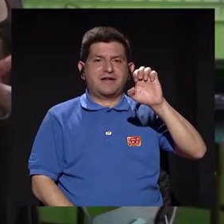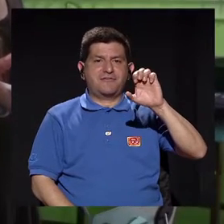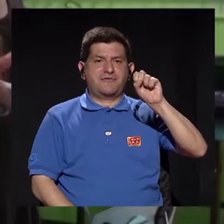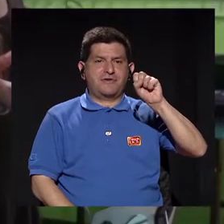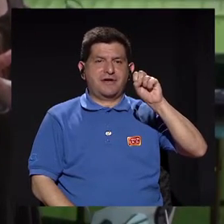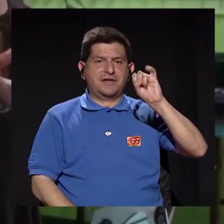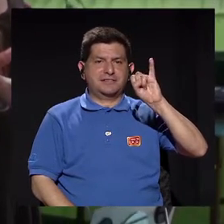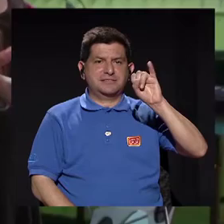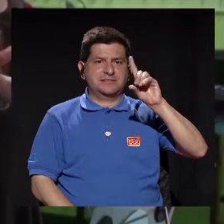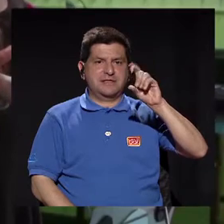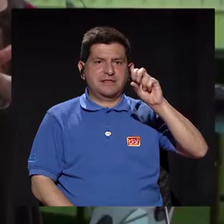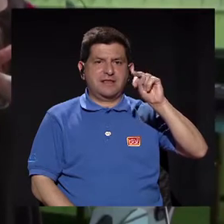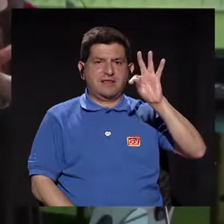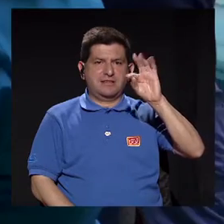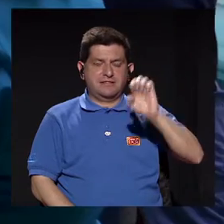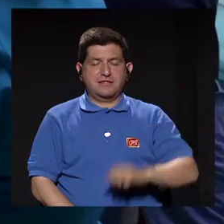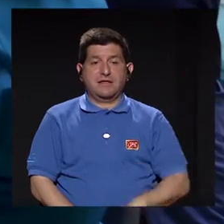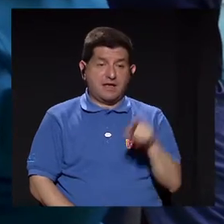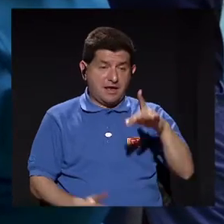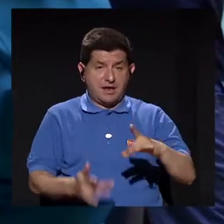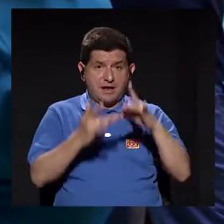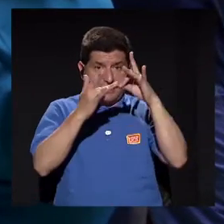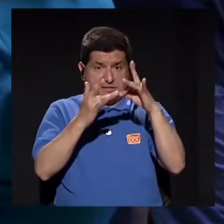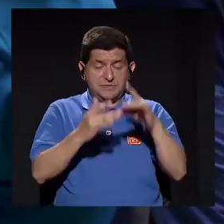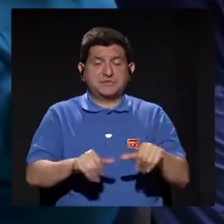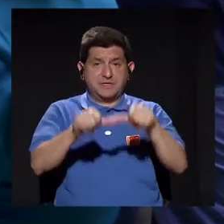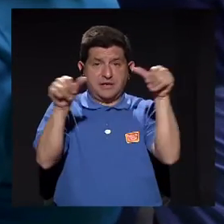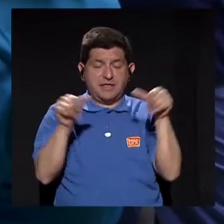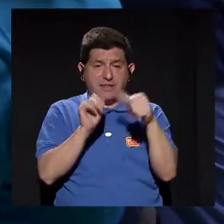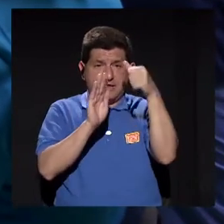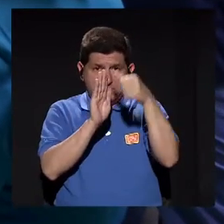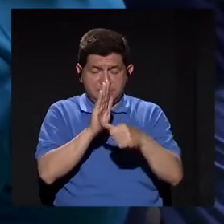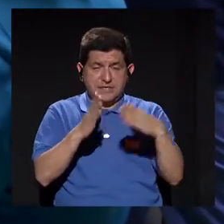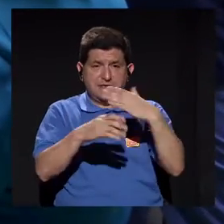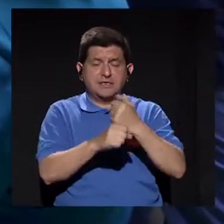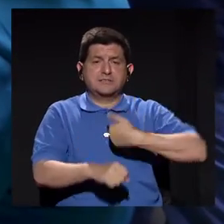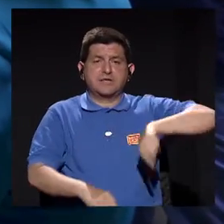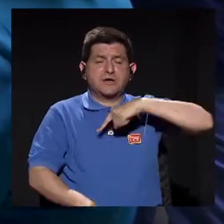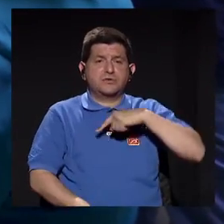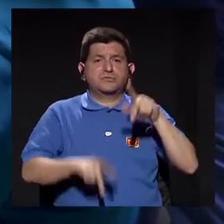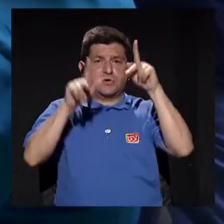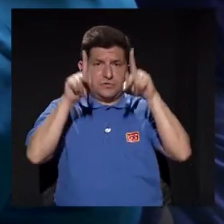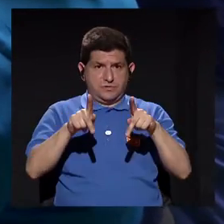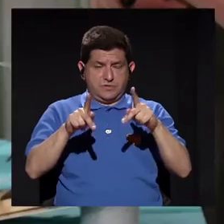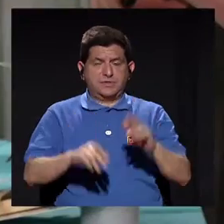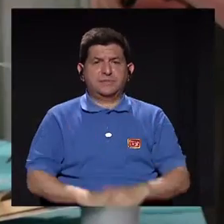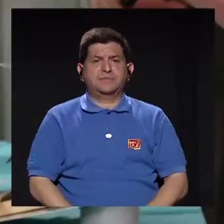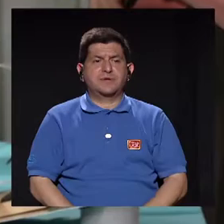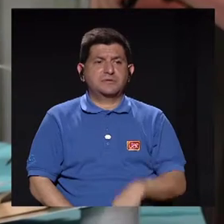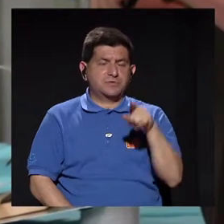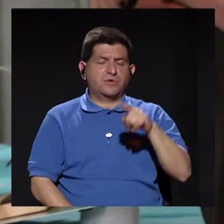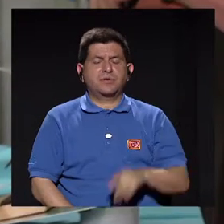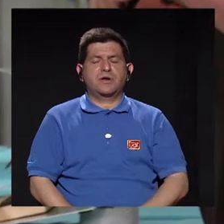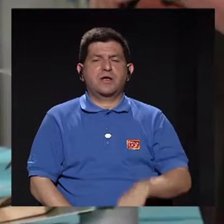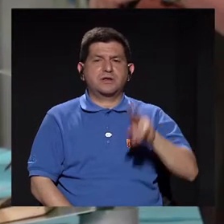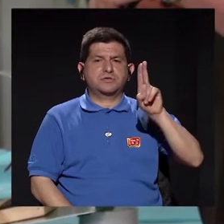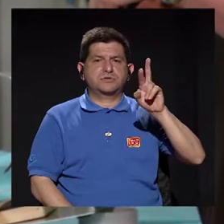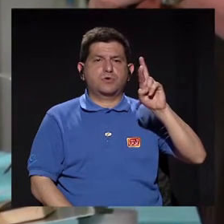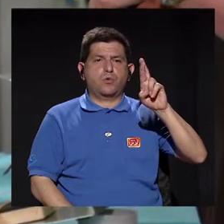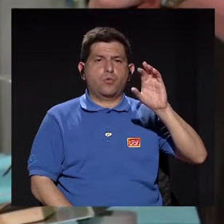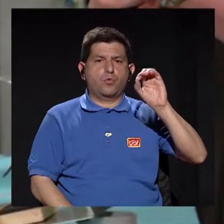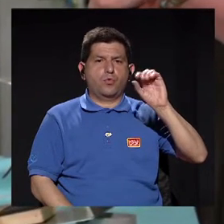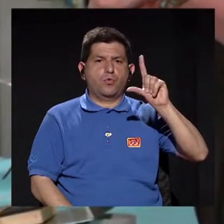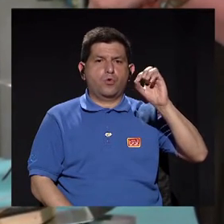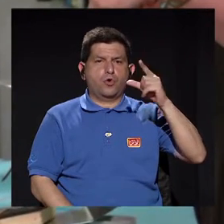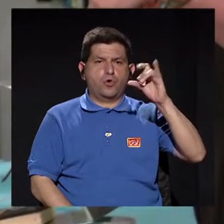haciendo una especialidad en el área quirúrgica, en este caso nosotros recibimos a los muchachos que están en urología, que